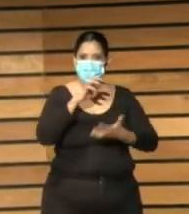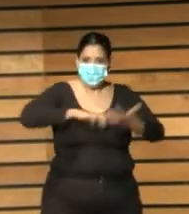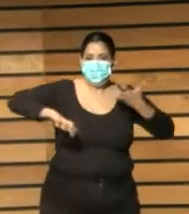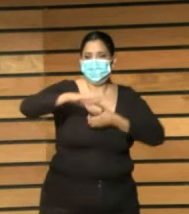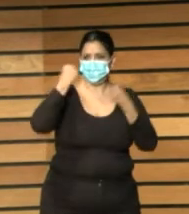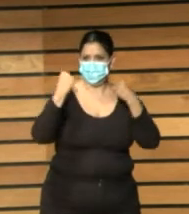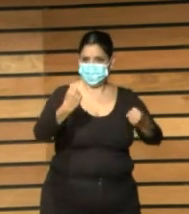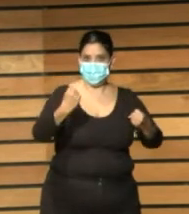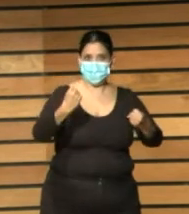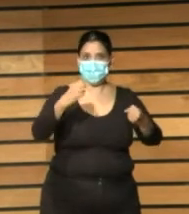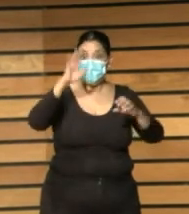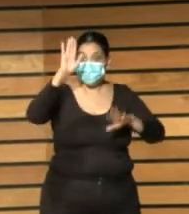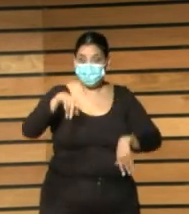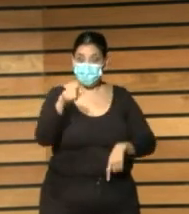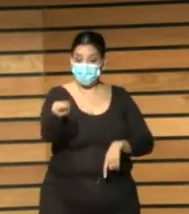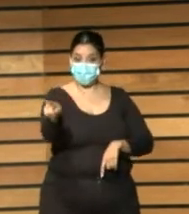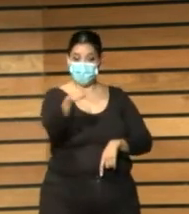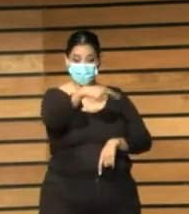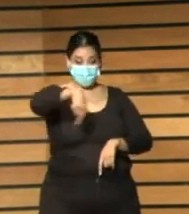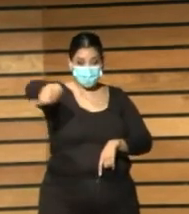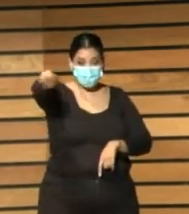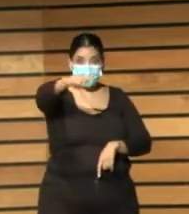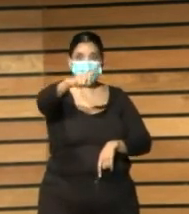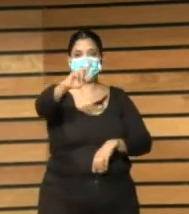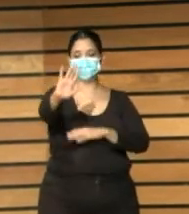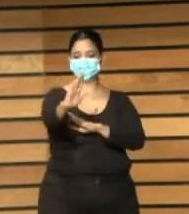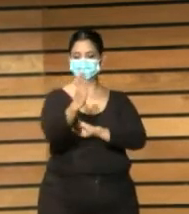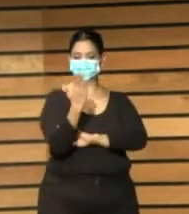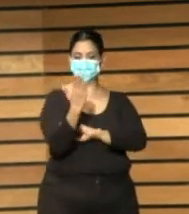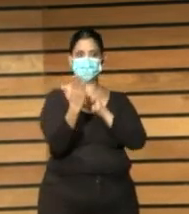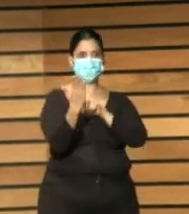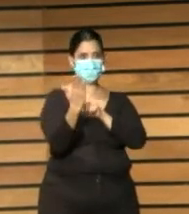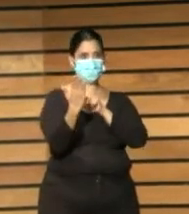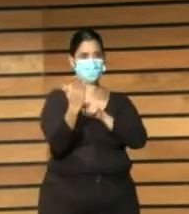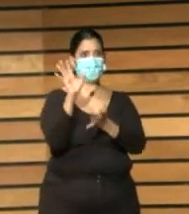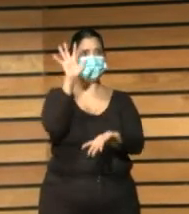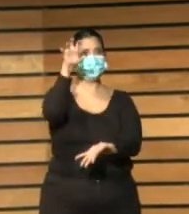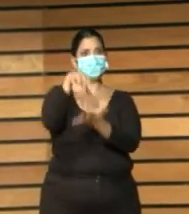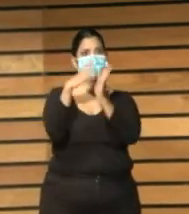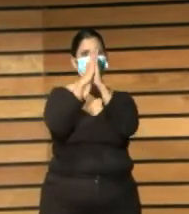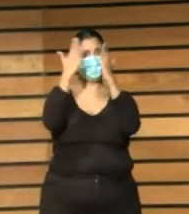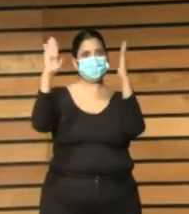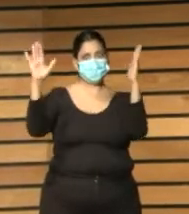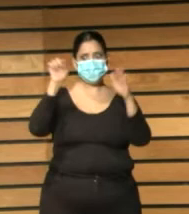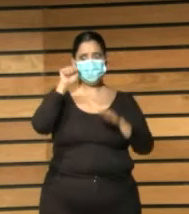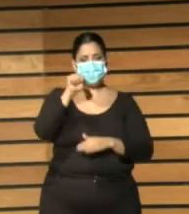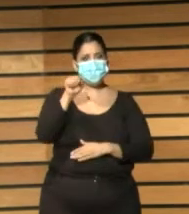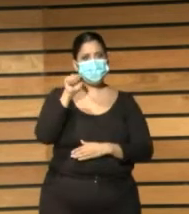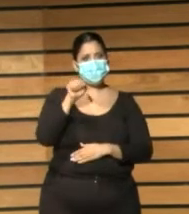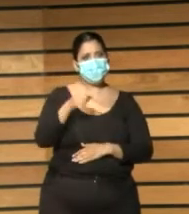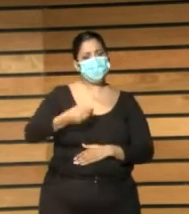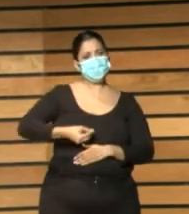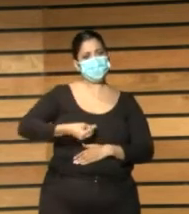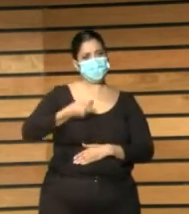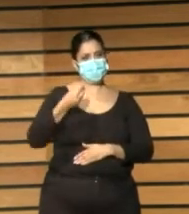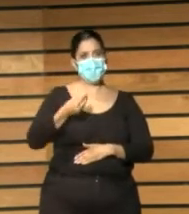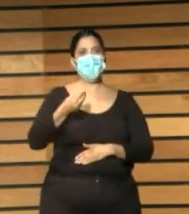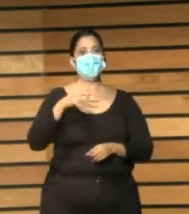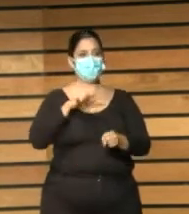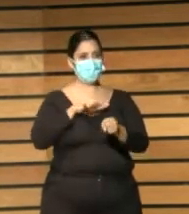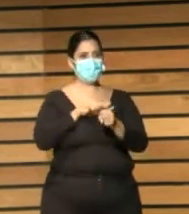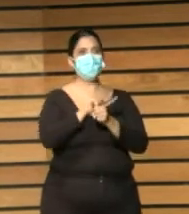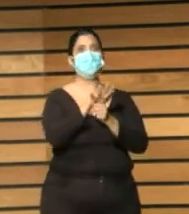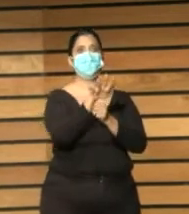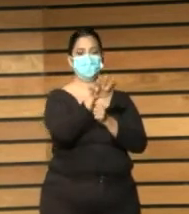son ejemplos de cómo una biblioteca o cómo unas bibliotecas pueden